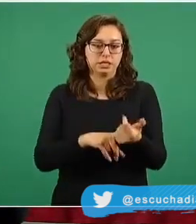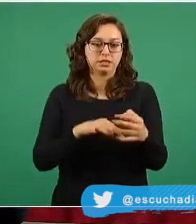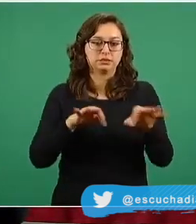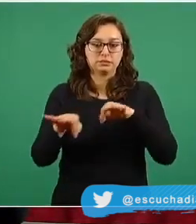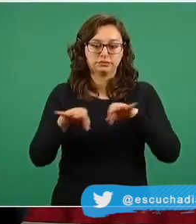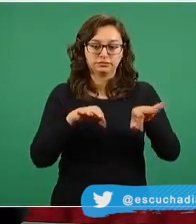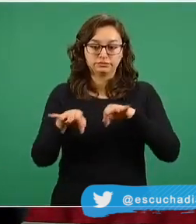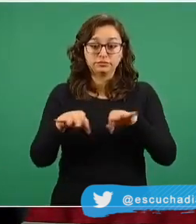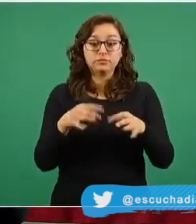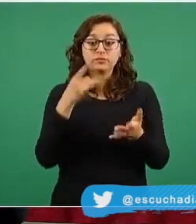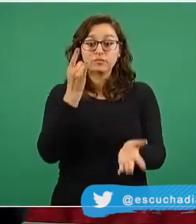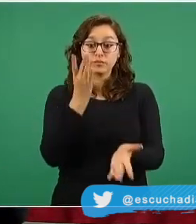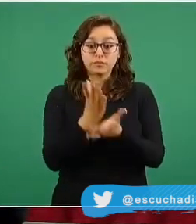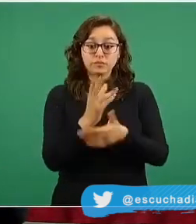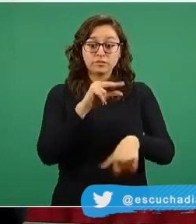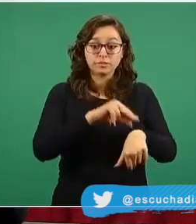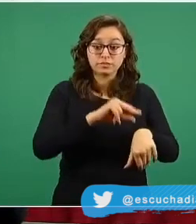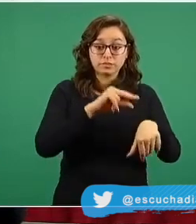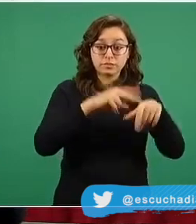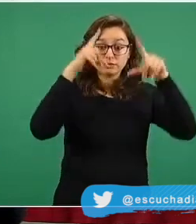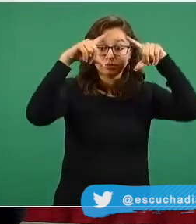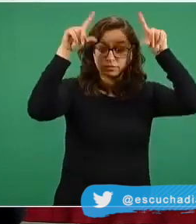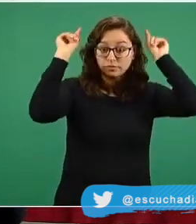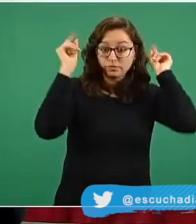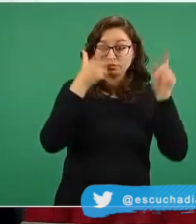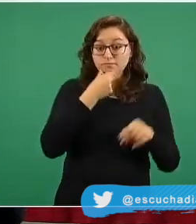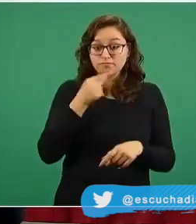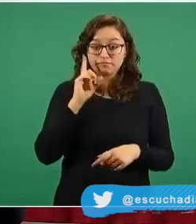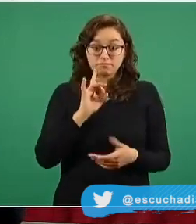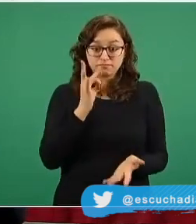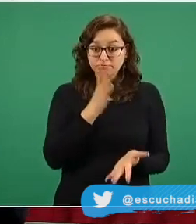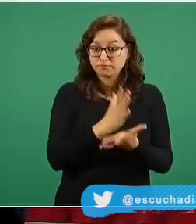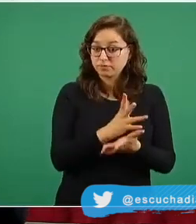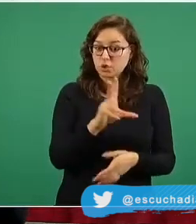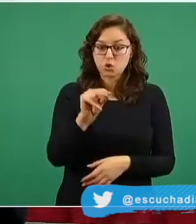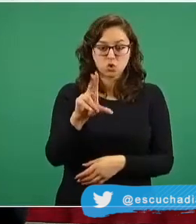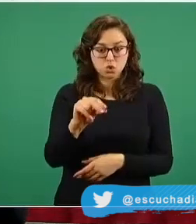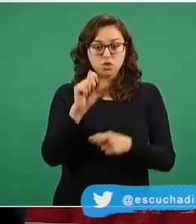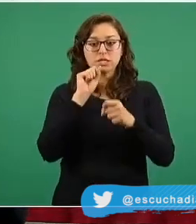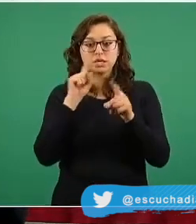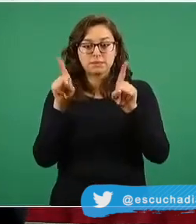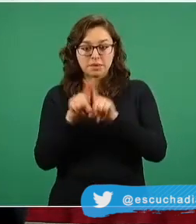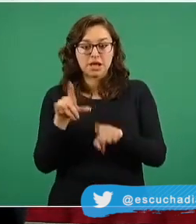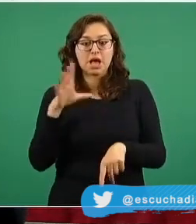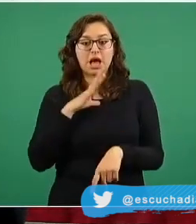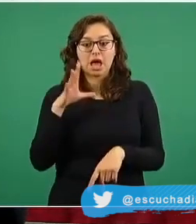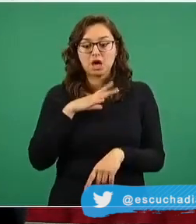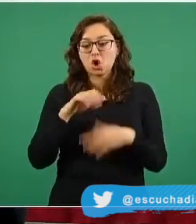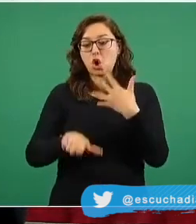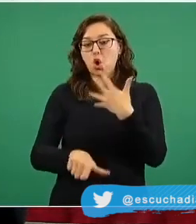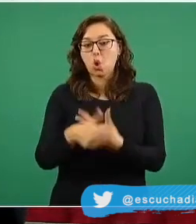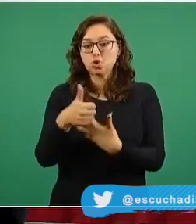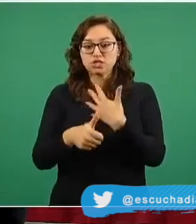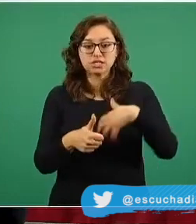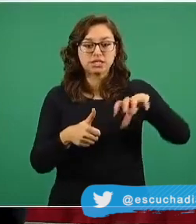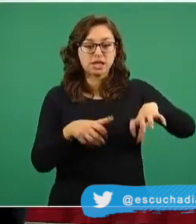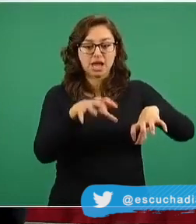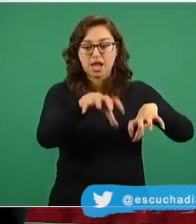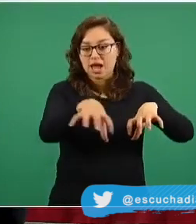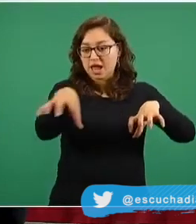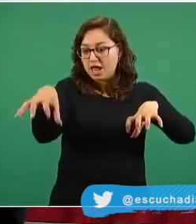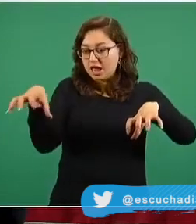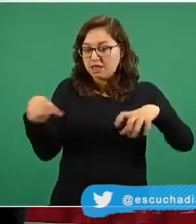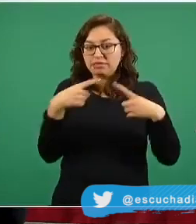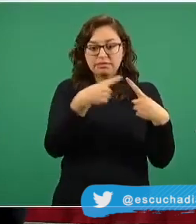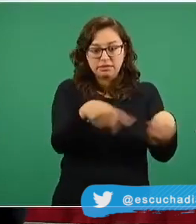a médicas y enfermeros y médicos y enfermeras sino que incluye 11 categorías laborales de todo el personal